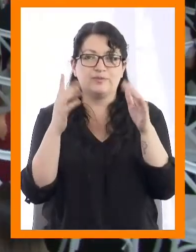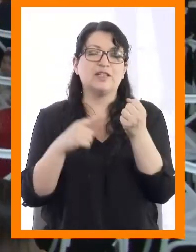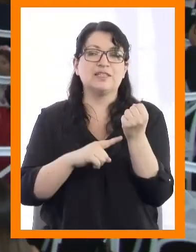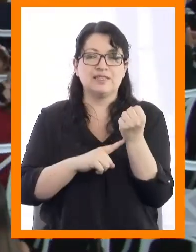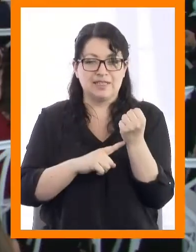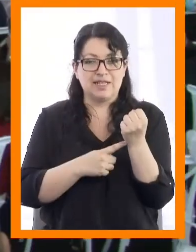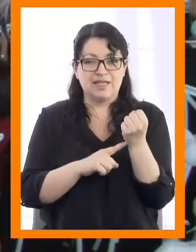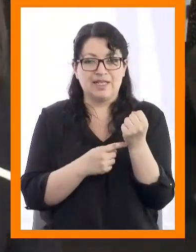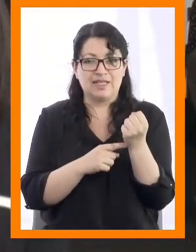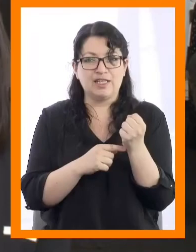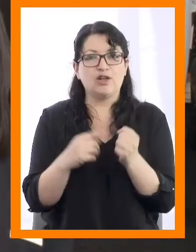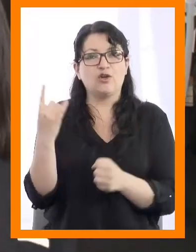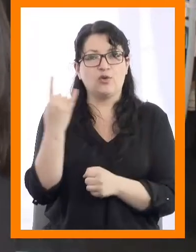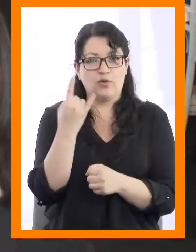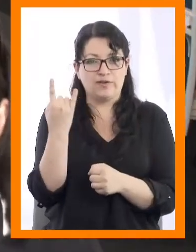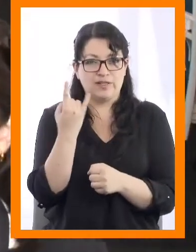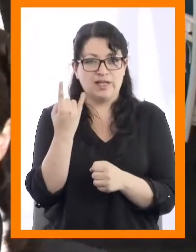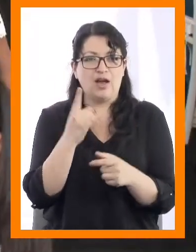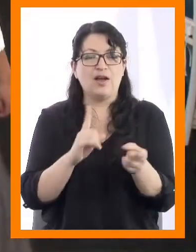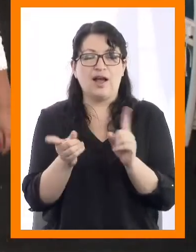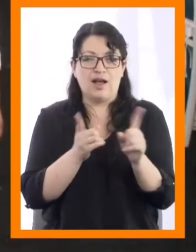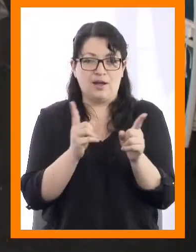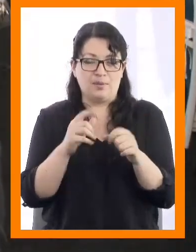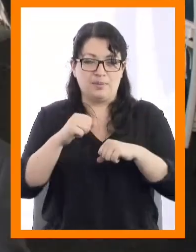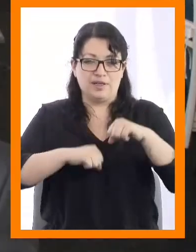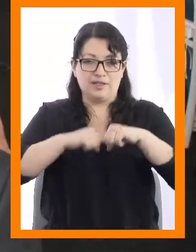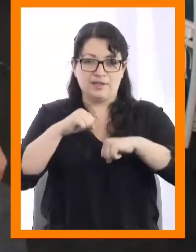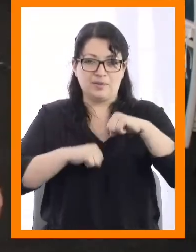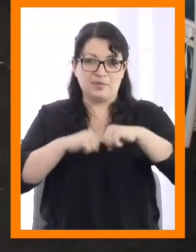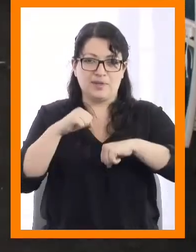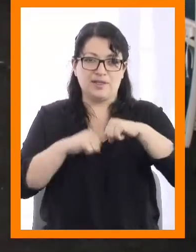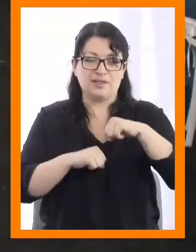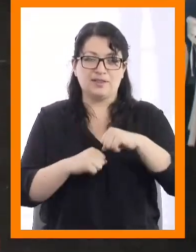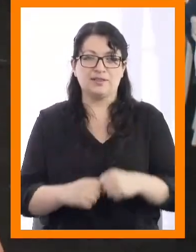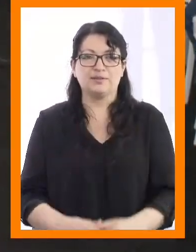técnicos de nivel superior en administración de empresas.